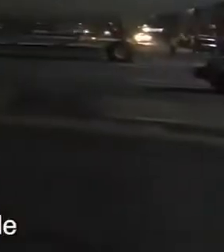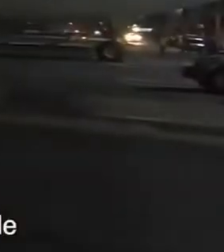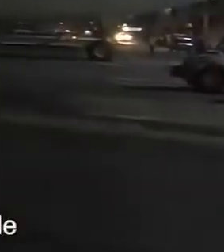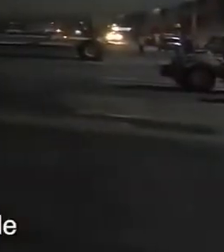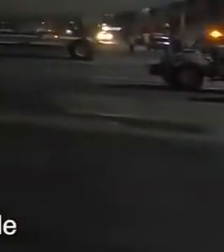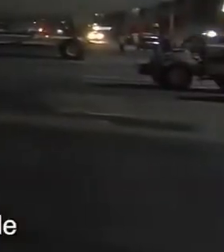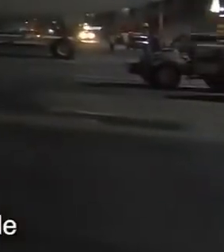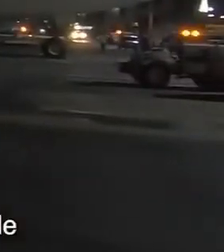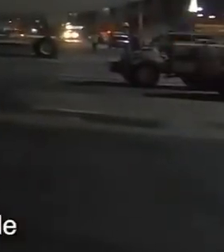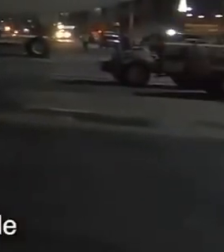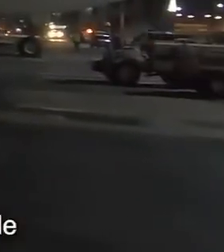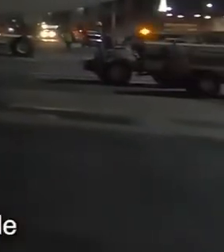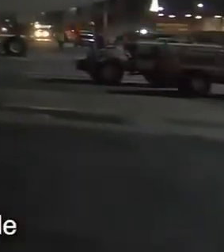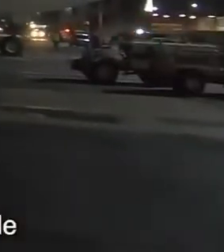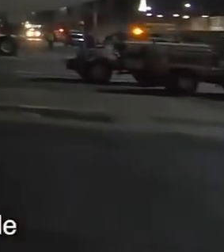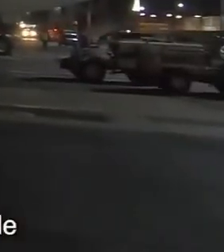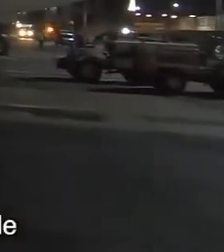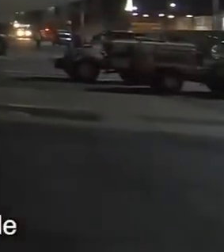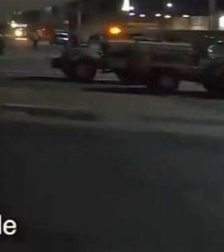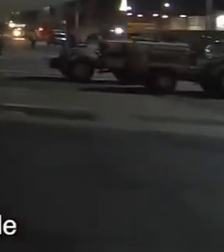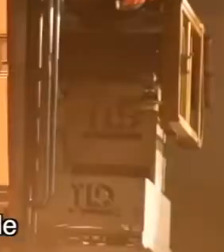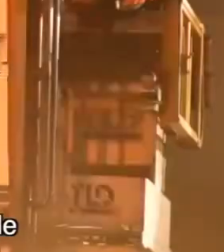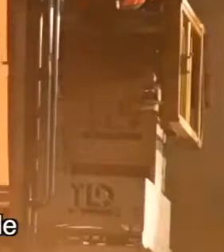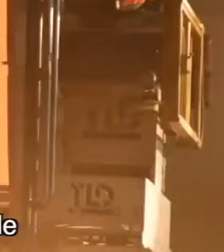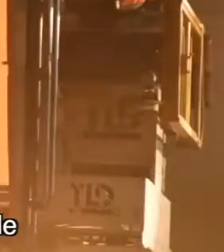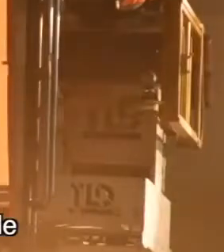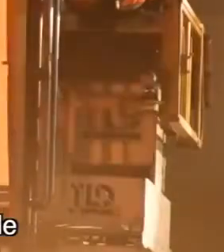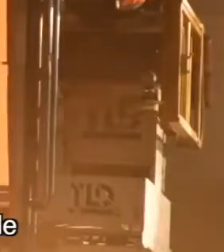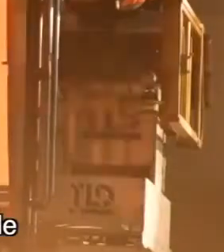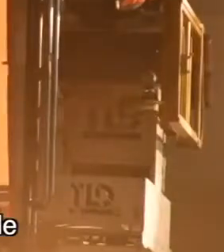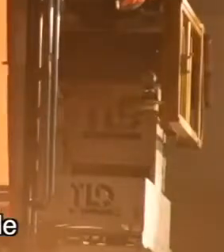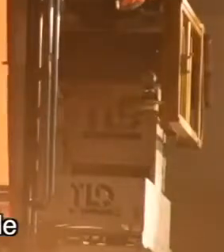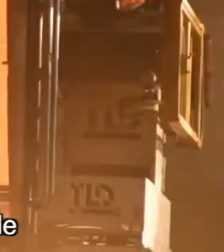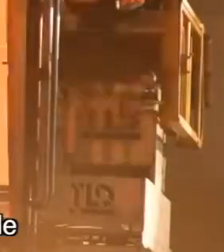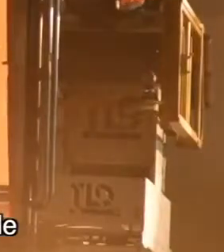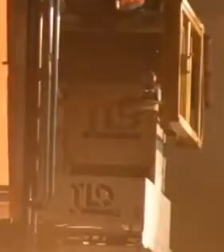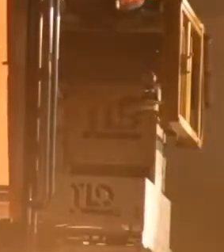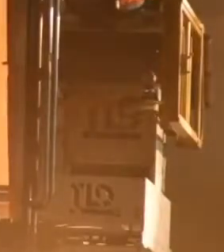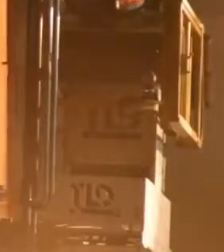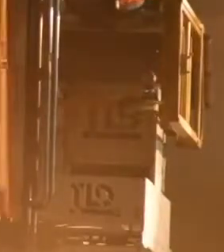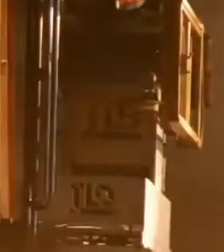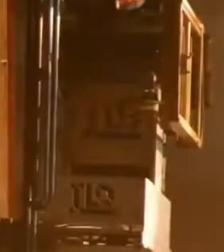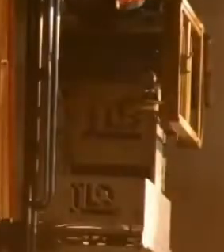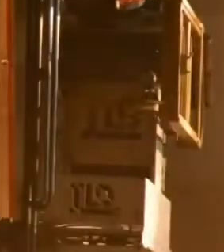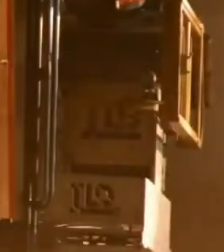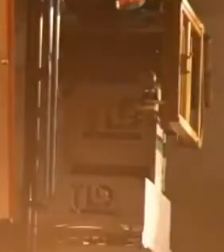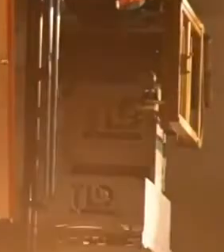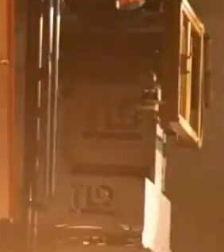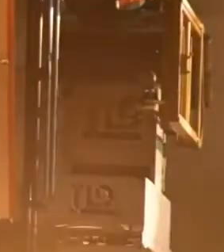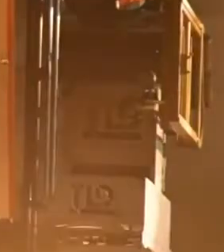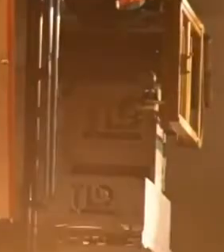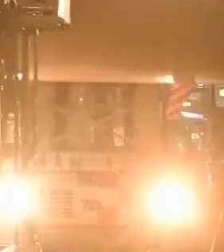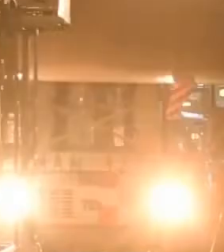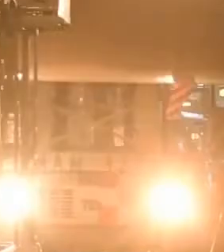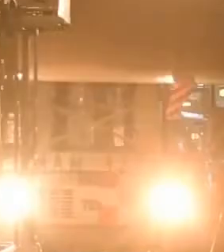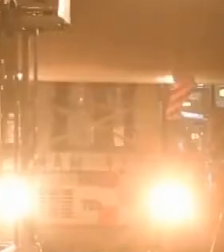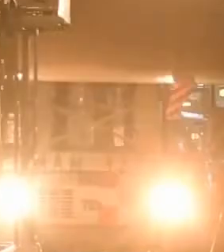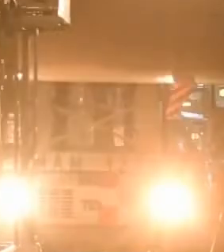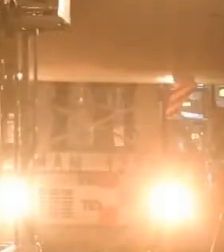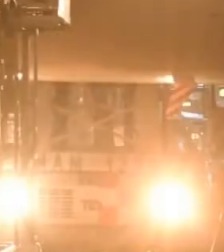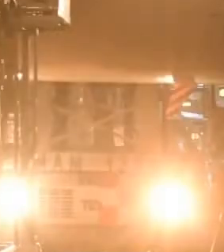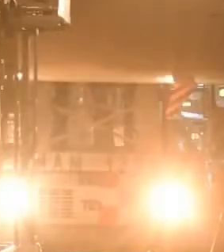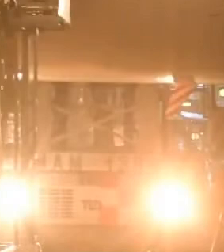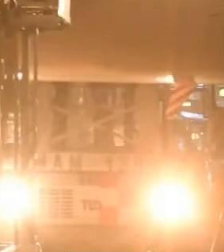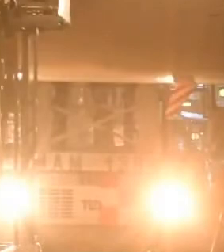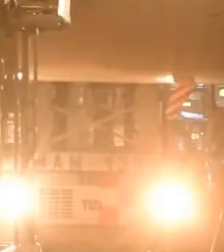Este 25 de marzo, México recibió un millón de dosis de la vacuna Sinovac. Estas dosis, junto con las recibidas en los